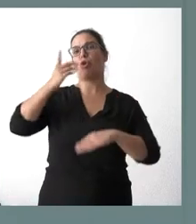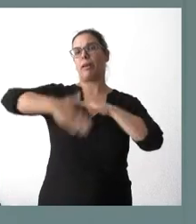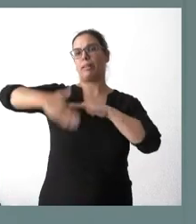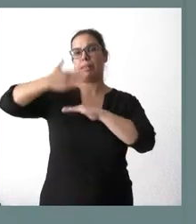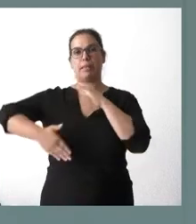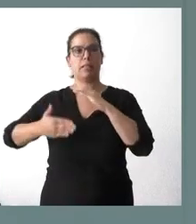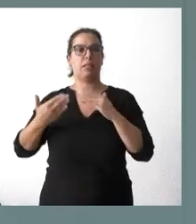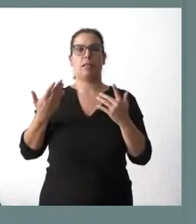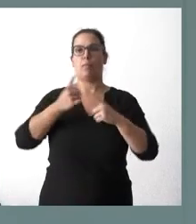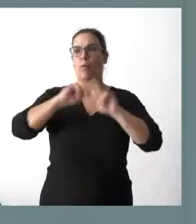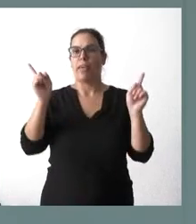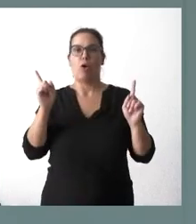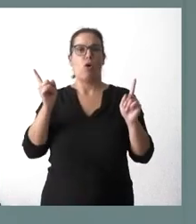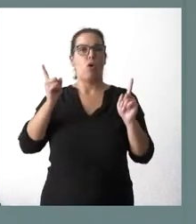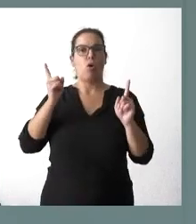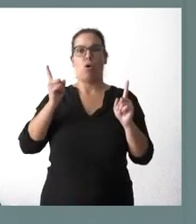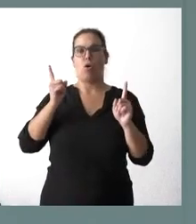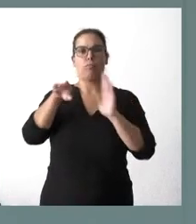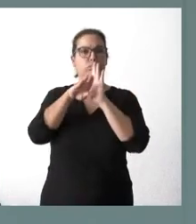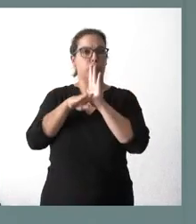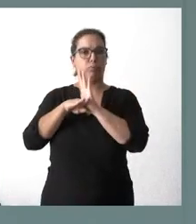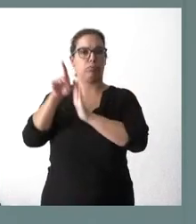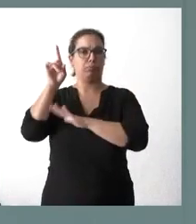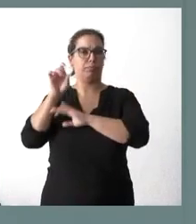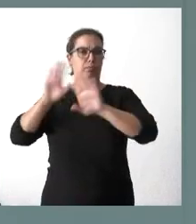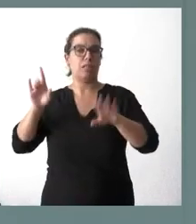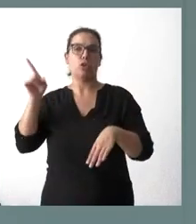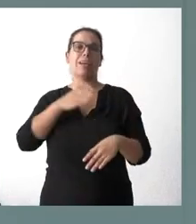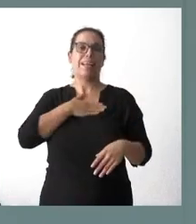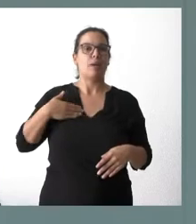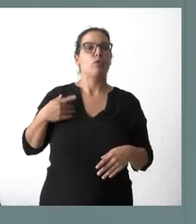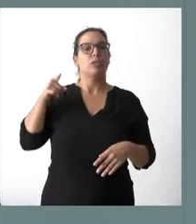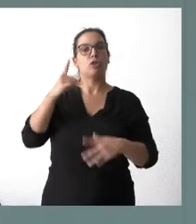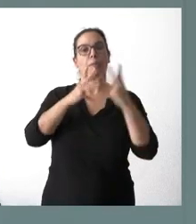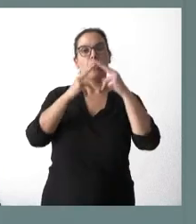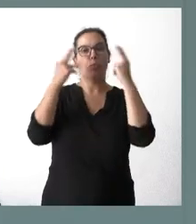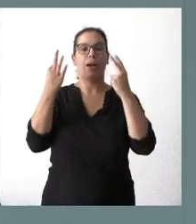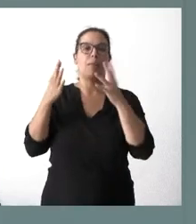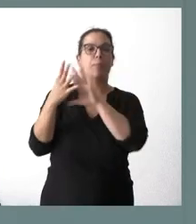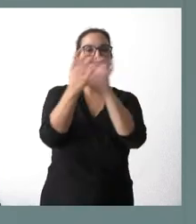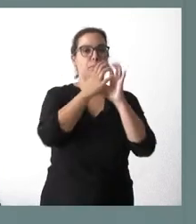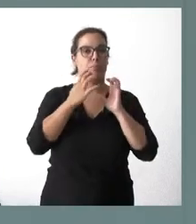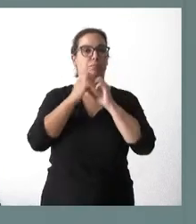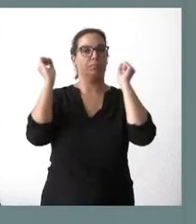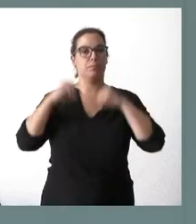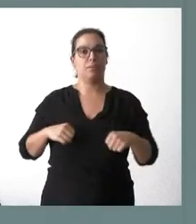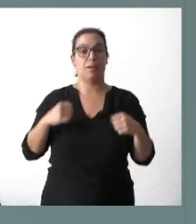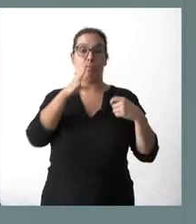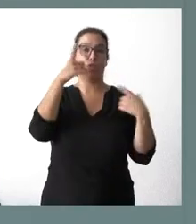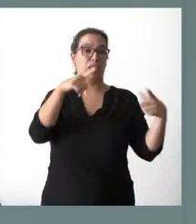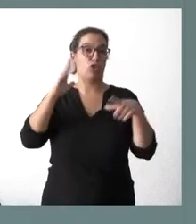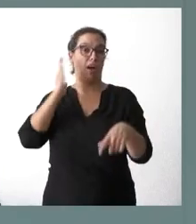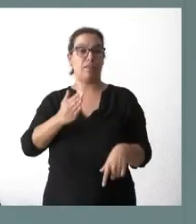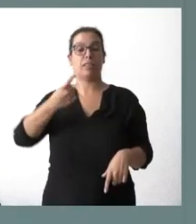limitaciones o prohibiciones y también porque se busque el máximo consenso con las Administraciones públicas y con los sectores afectados. Nosotros lo hemos hecho en Castilla y León,